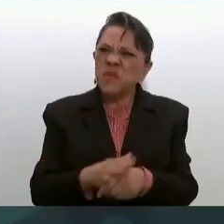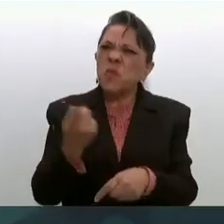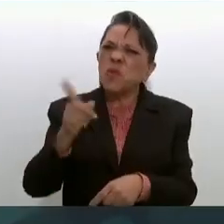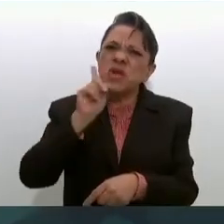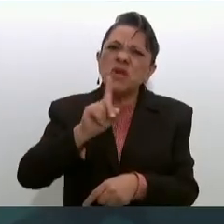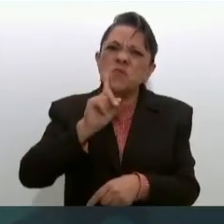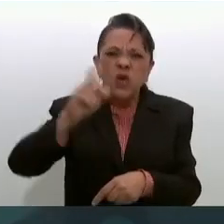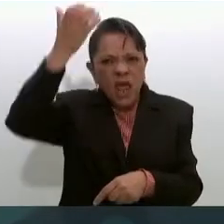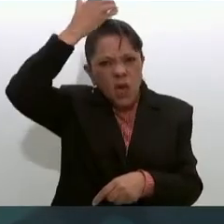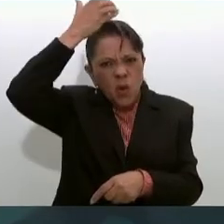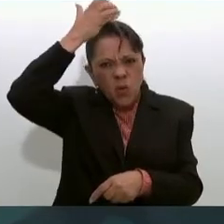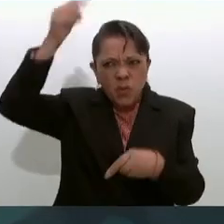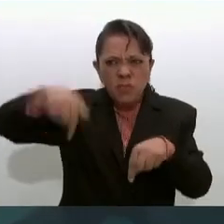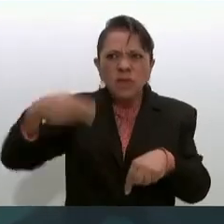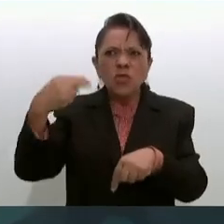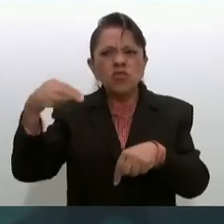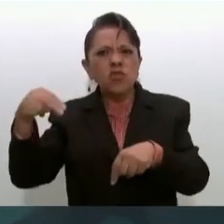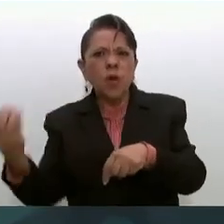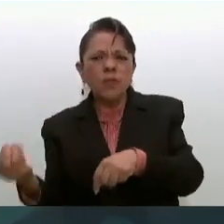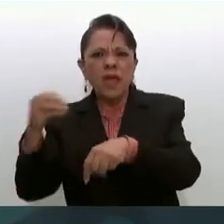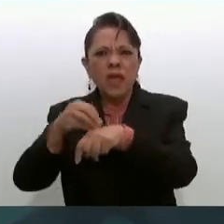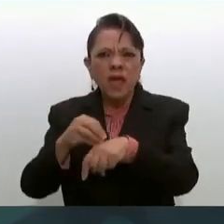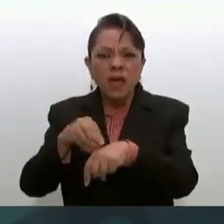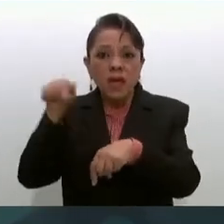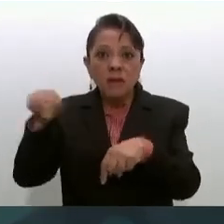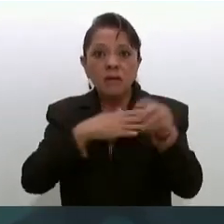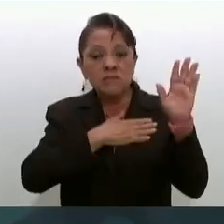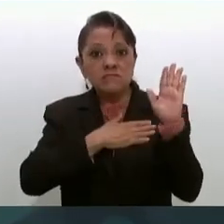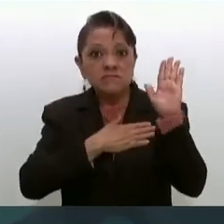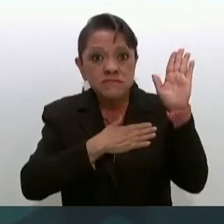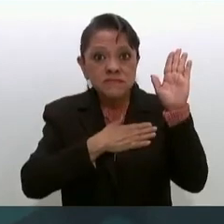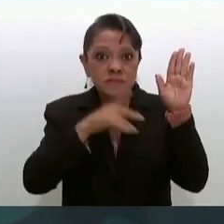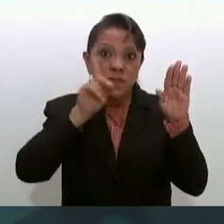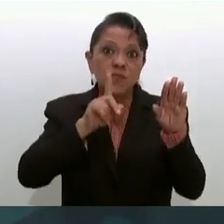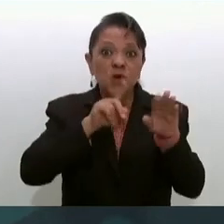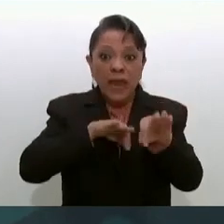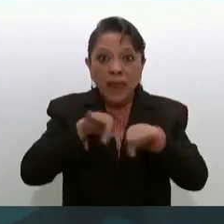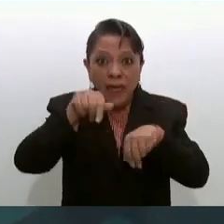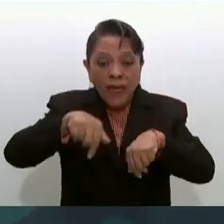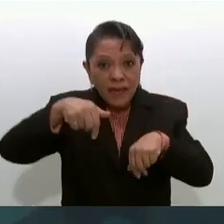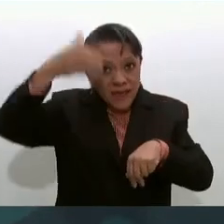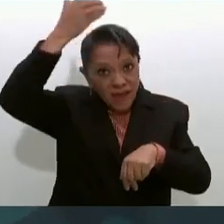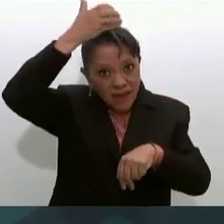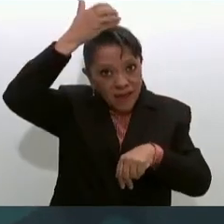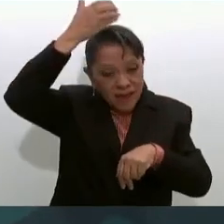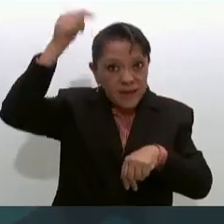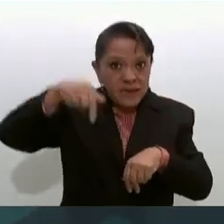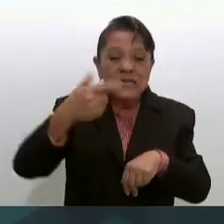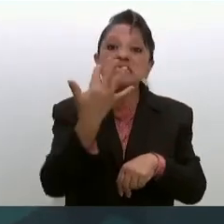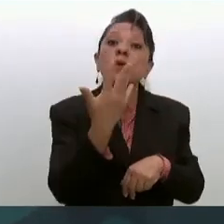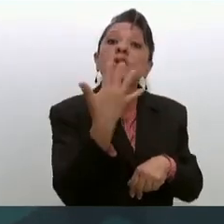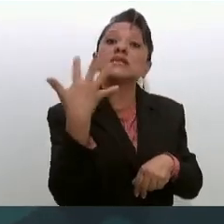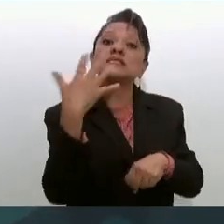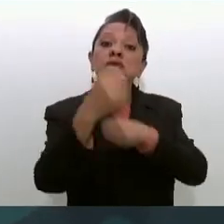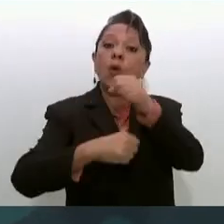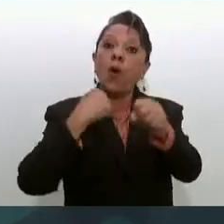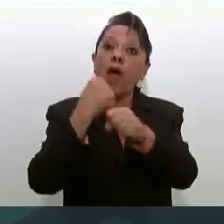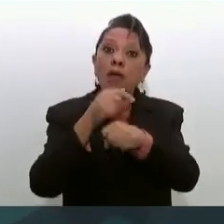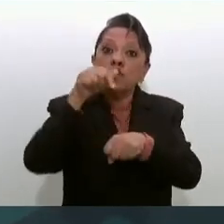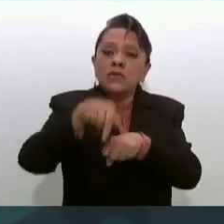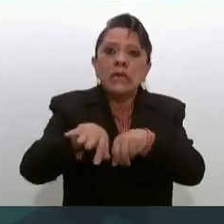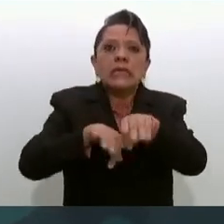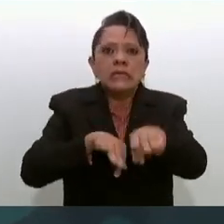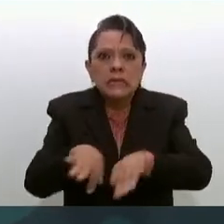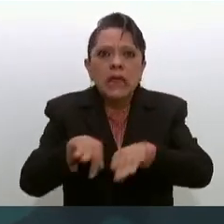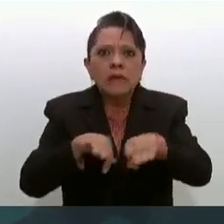enfermera muy comprometida, que llegó a tener 55 años de servicio en estos lugares, hizo